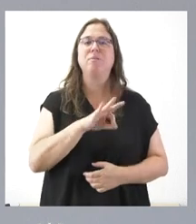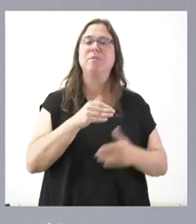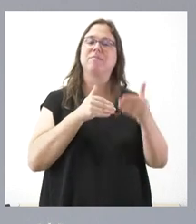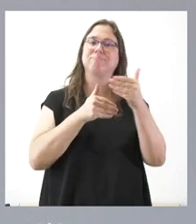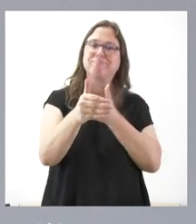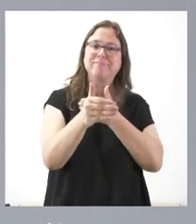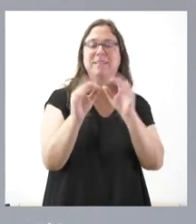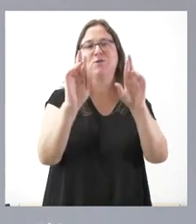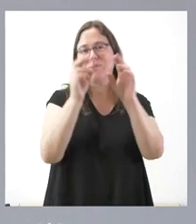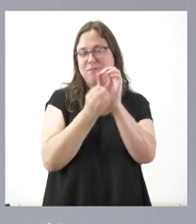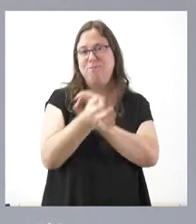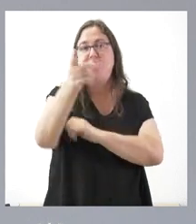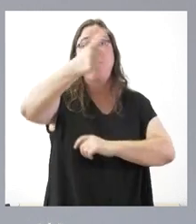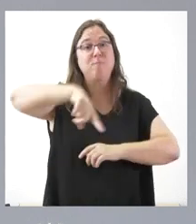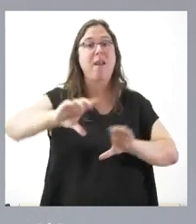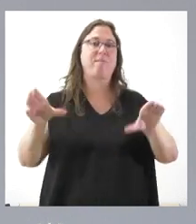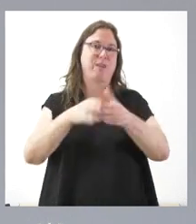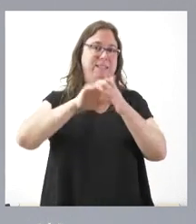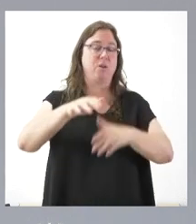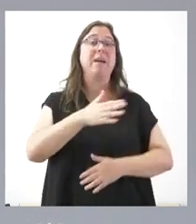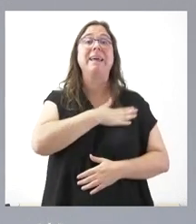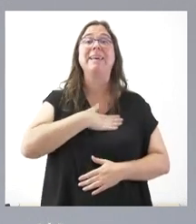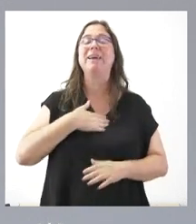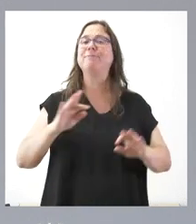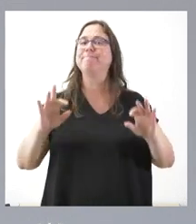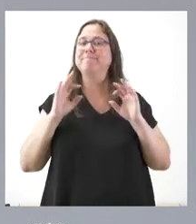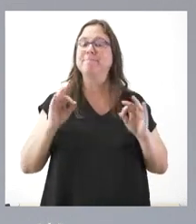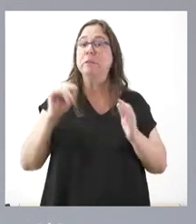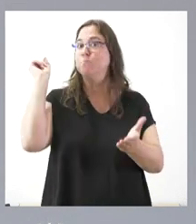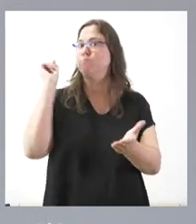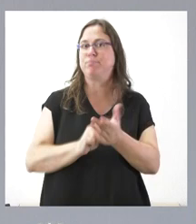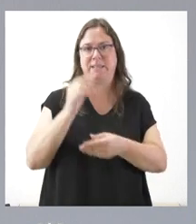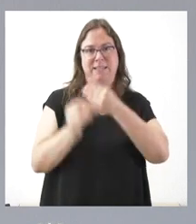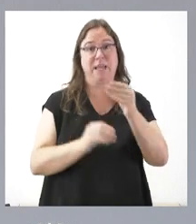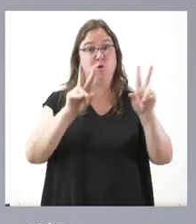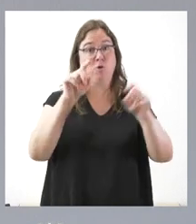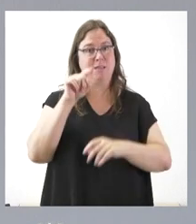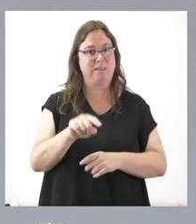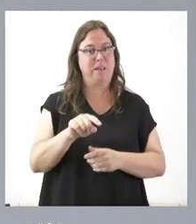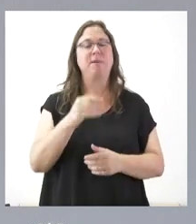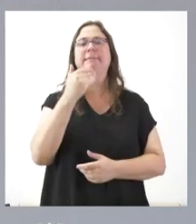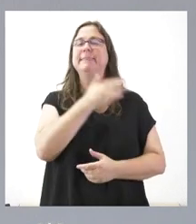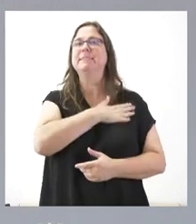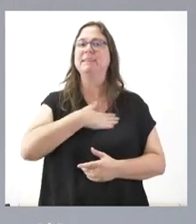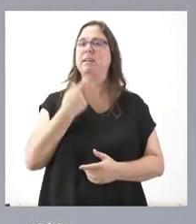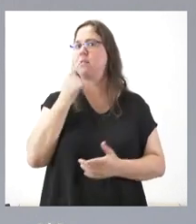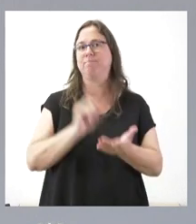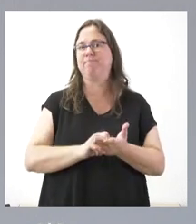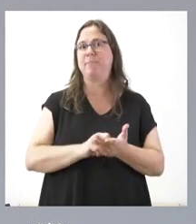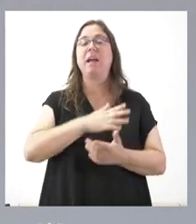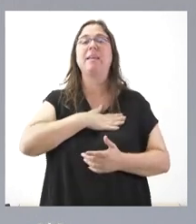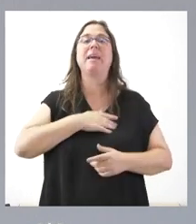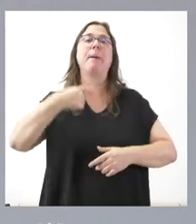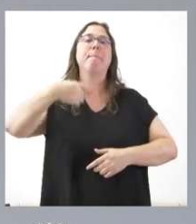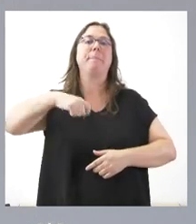mejor de las fortunas para el conjunto de Castilla y León. Sí quiero destacar la celeridad con que este asunto hemos querido resolverlo, lo ha querido resolver